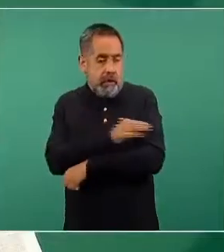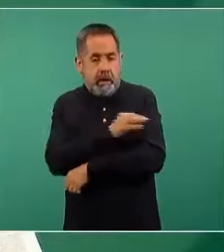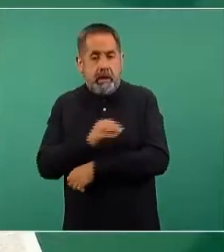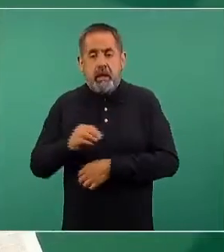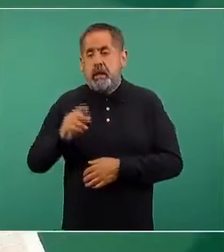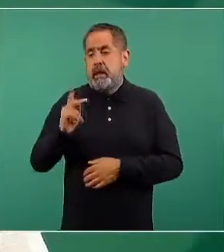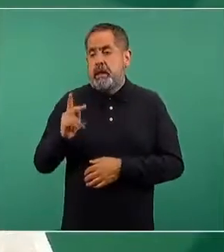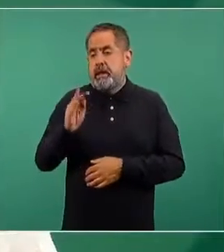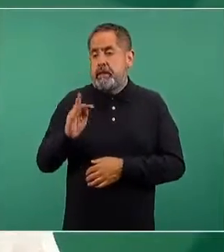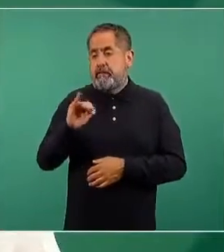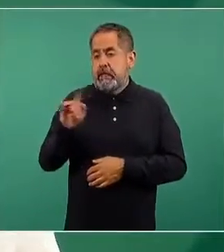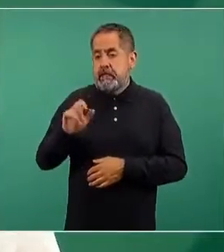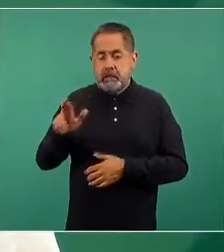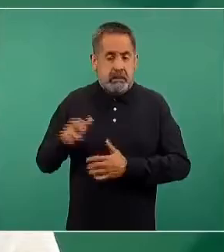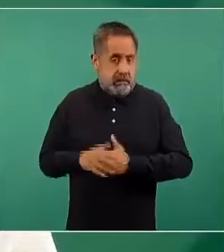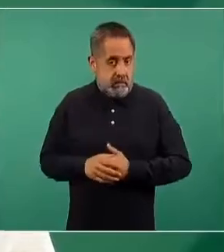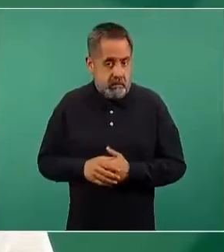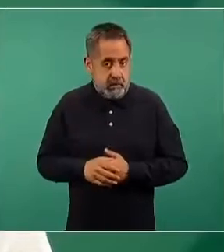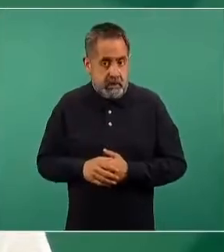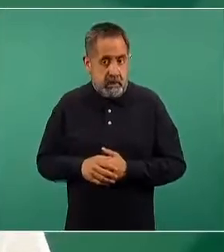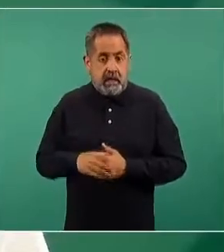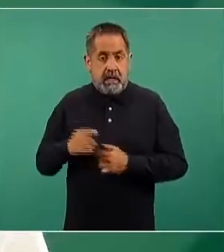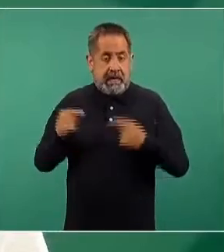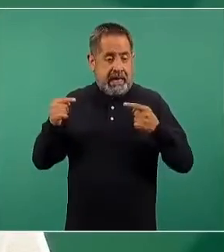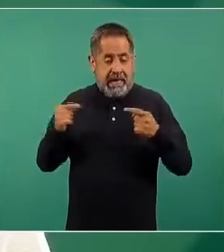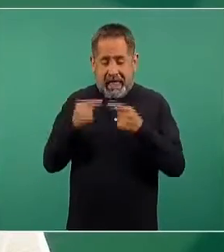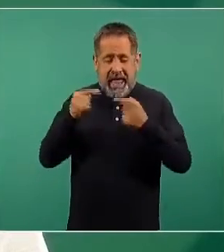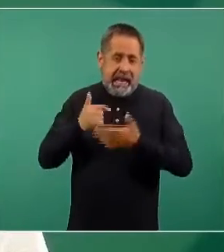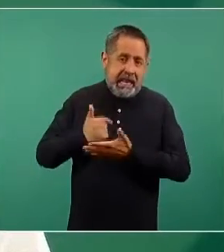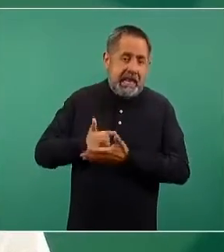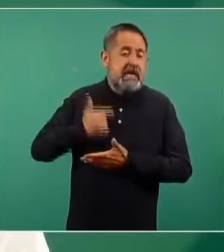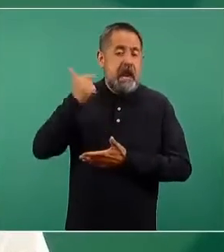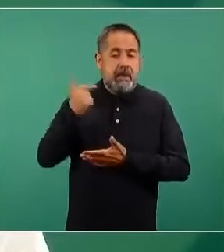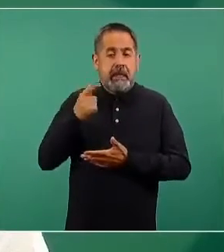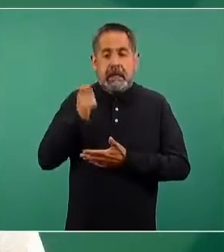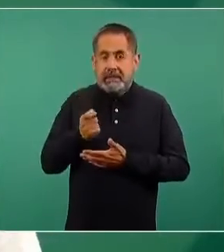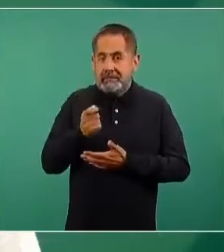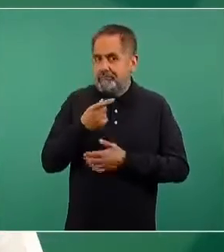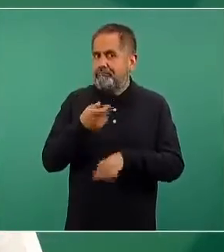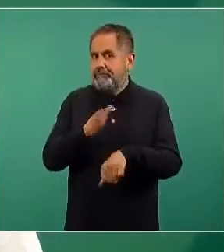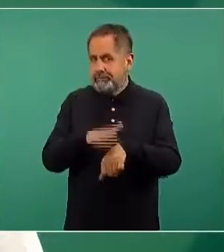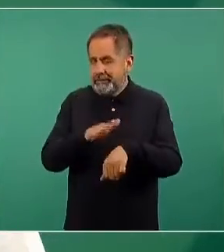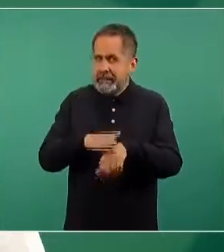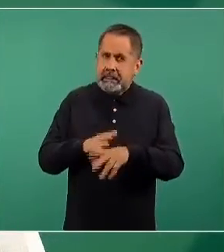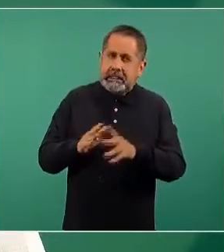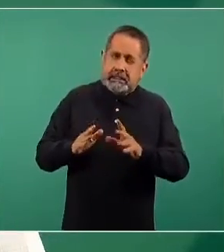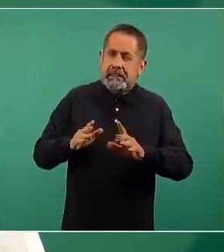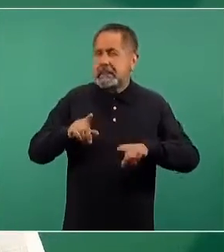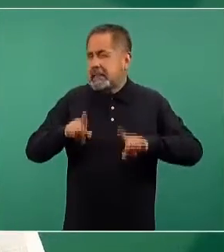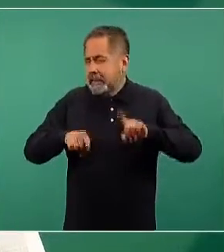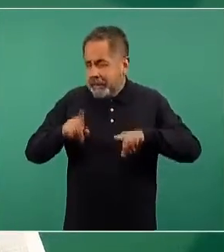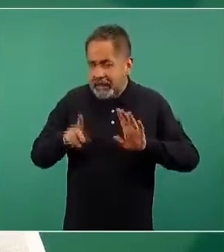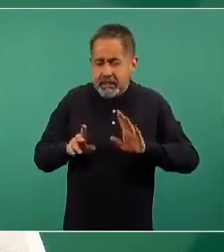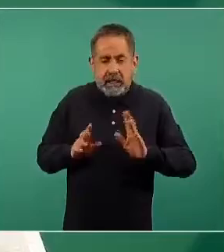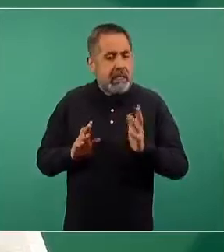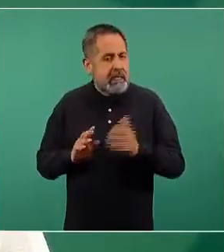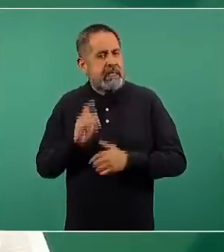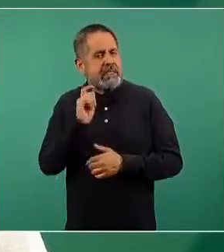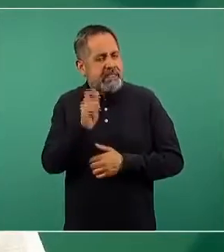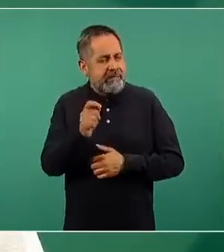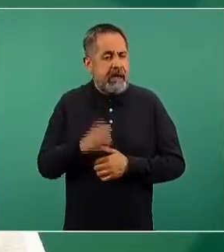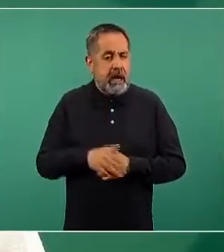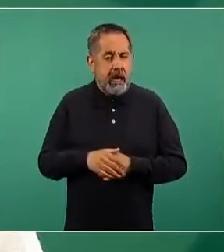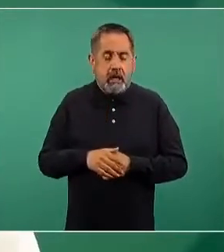vacuna de Pfizer-BioNTech. El antecedente de alergia grave es una contraindicación relativa. Esto quiere decir, médicamente,